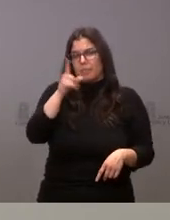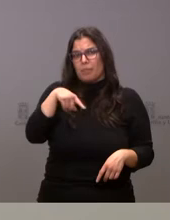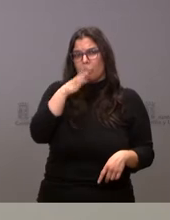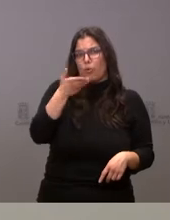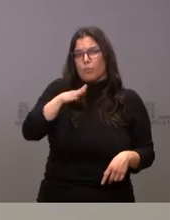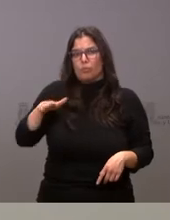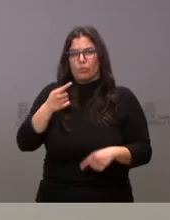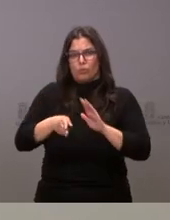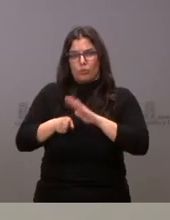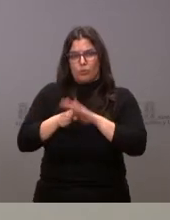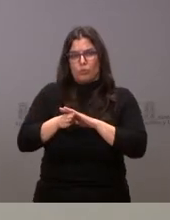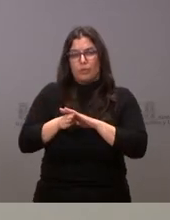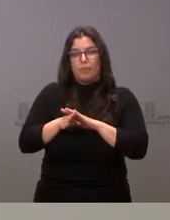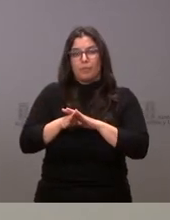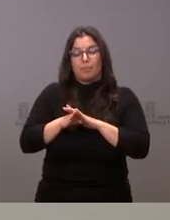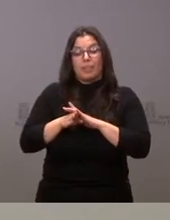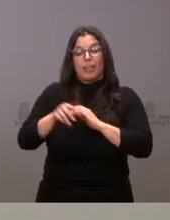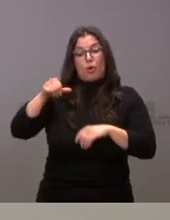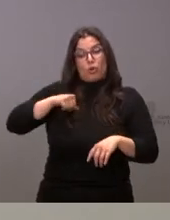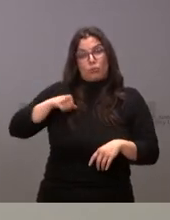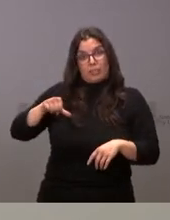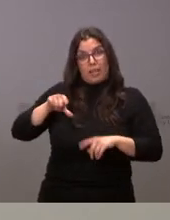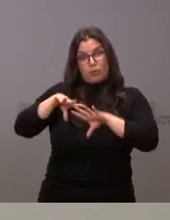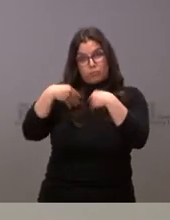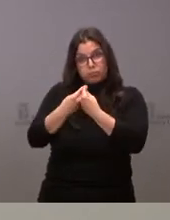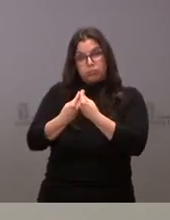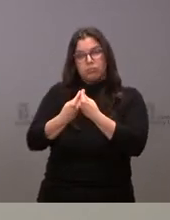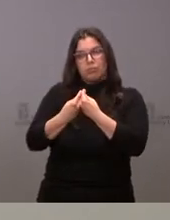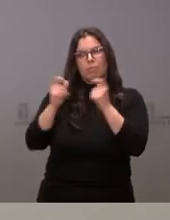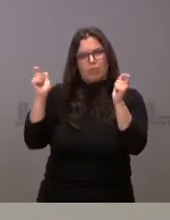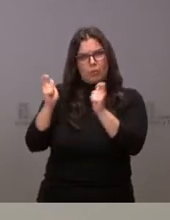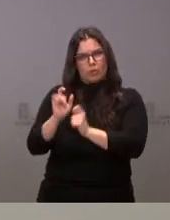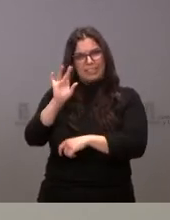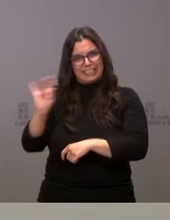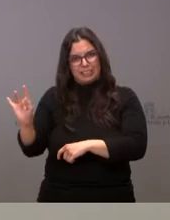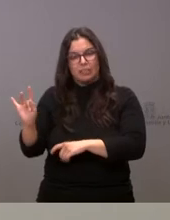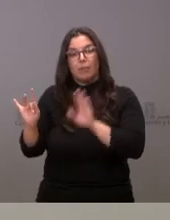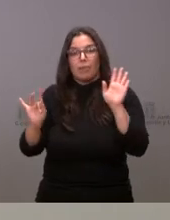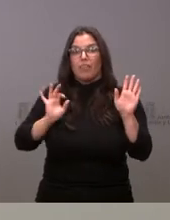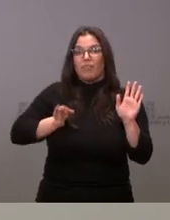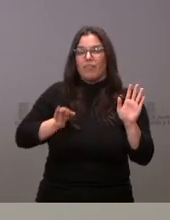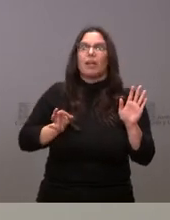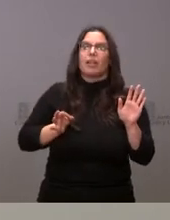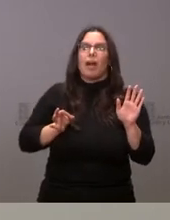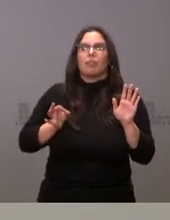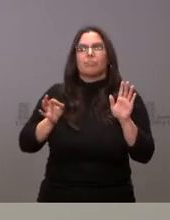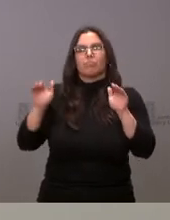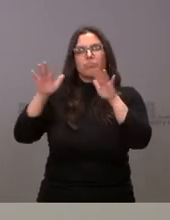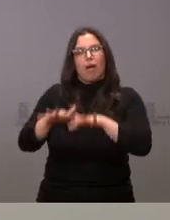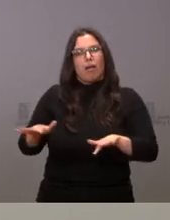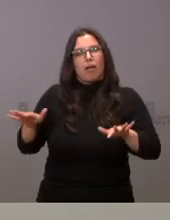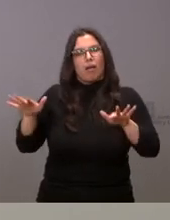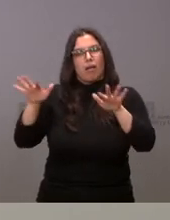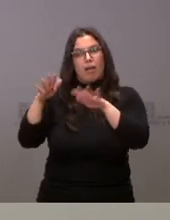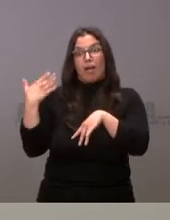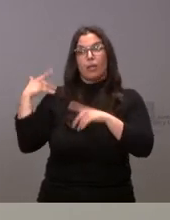fallecimientos la presión asistencial COVID-19 sigue descendiendo pero sí que es cierto que a un ritmo menor de lo que